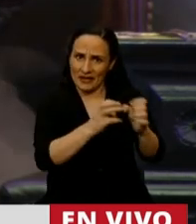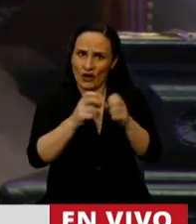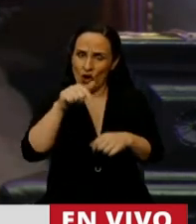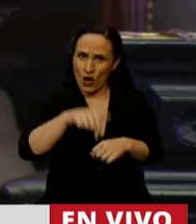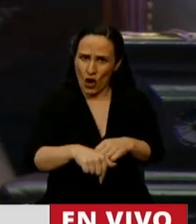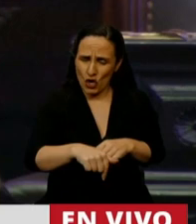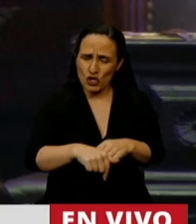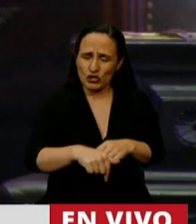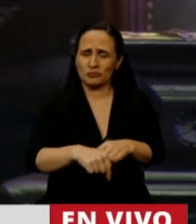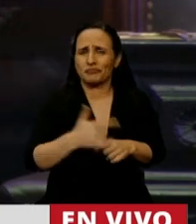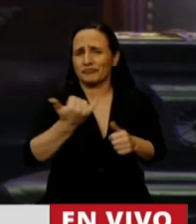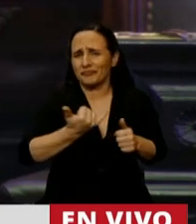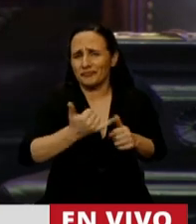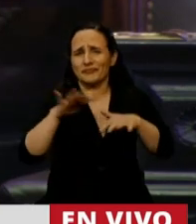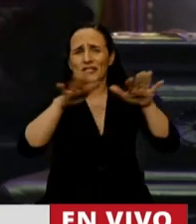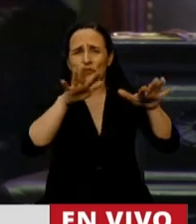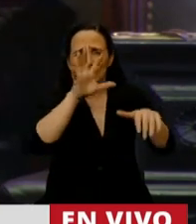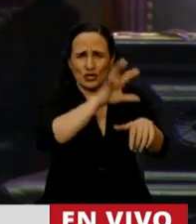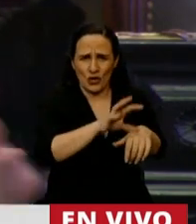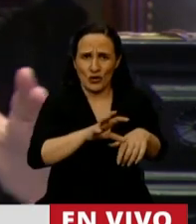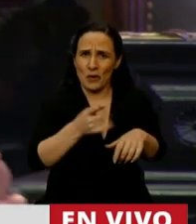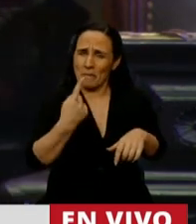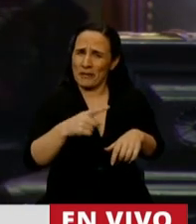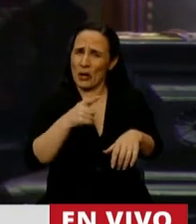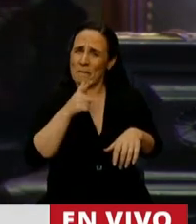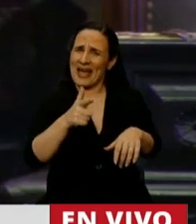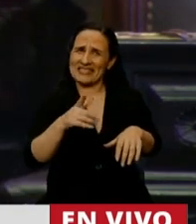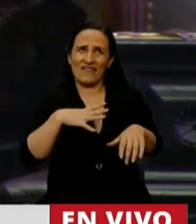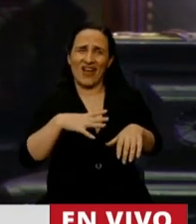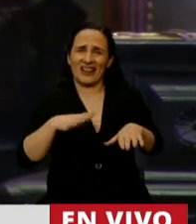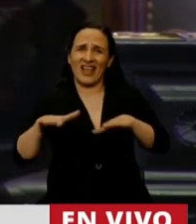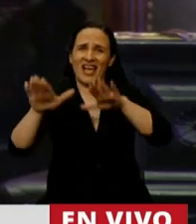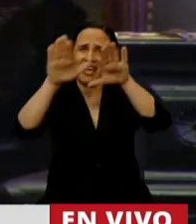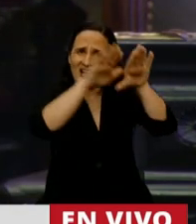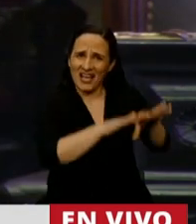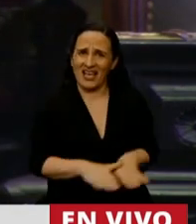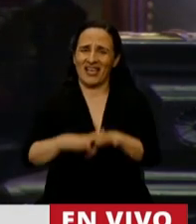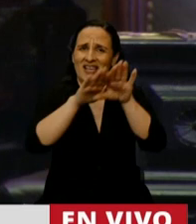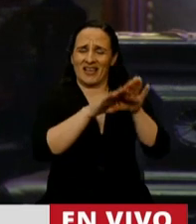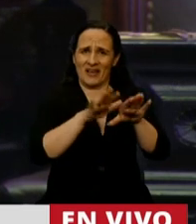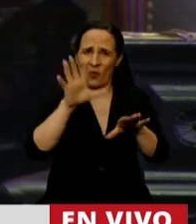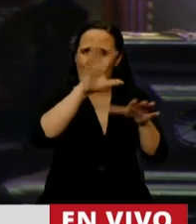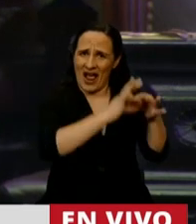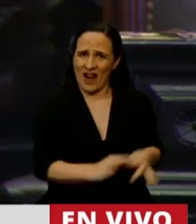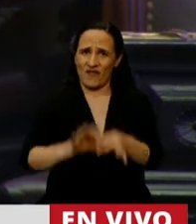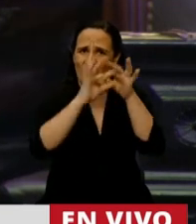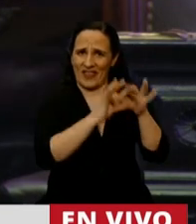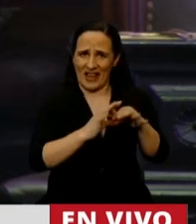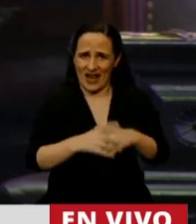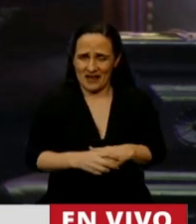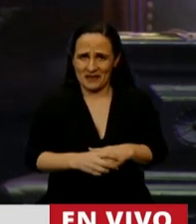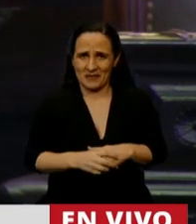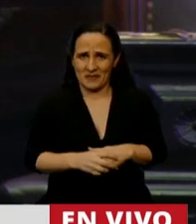se han atendido muchísimas situaciones, pero parece que no hay un criterio de igualdad federal. Ahí está, y me parece